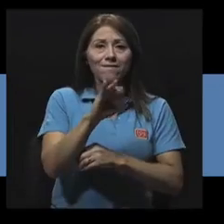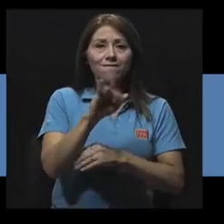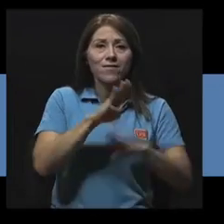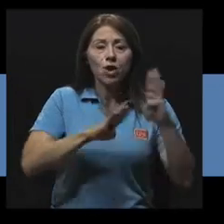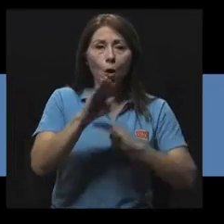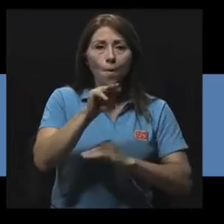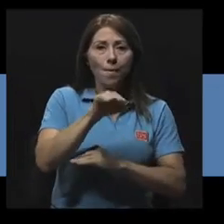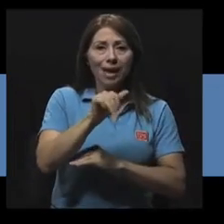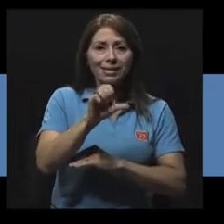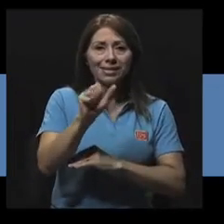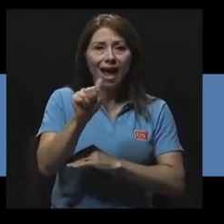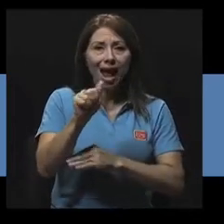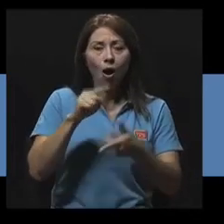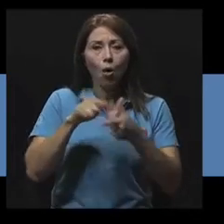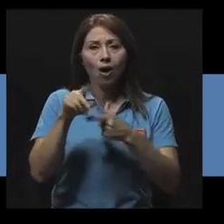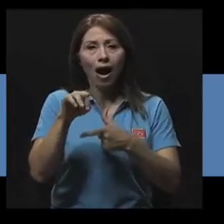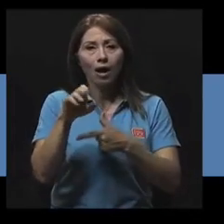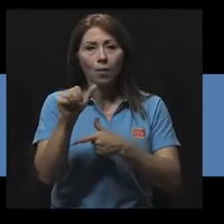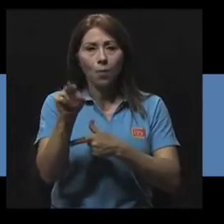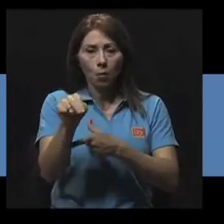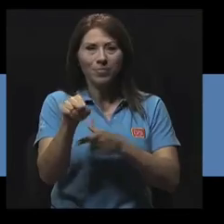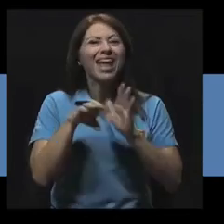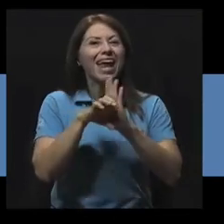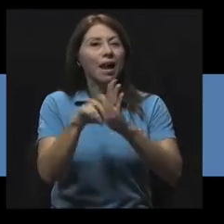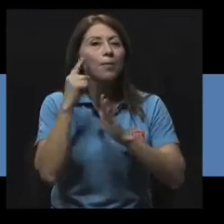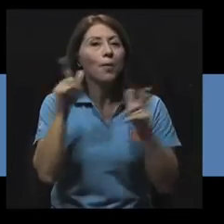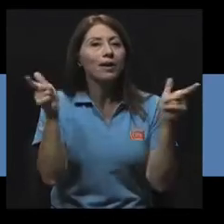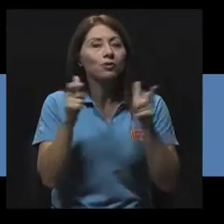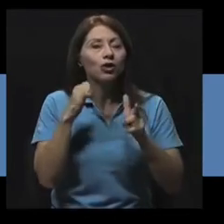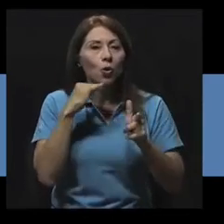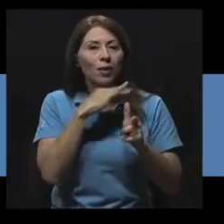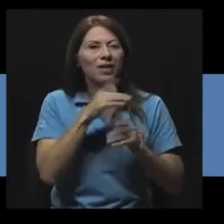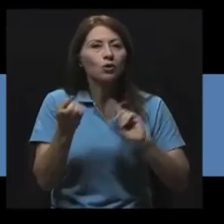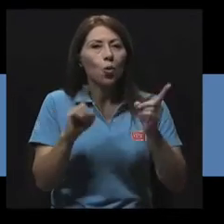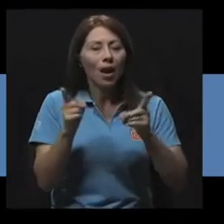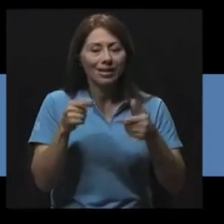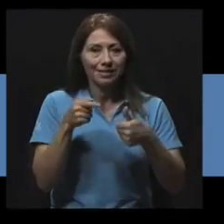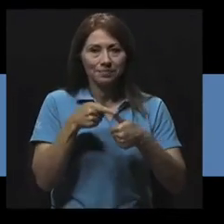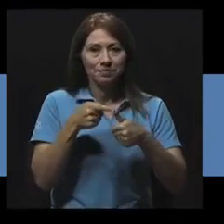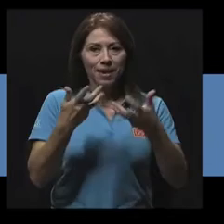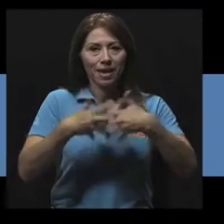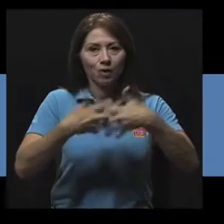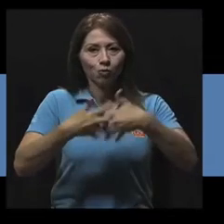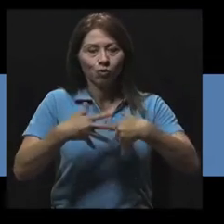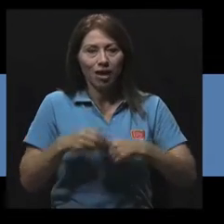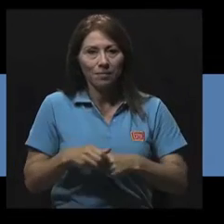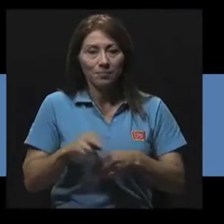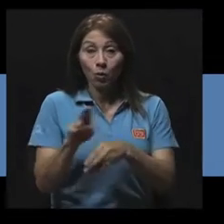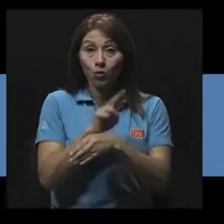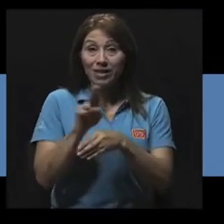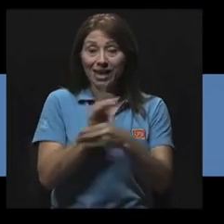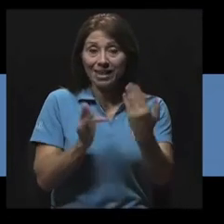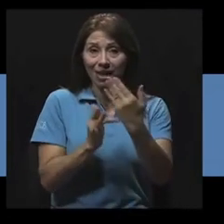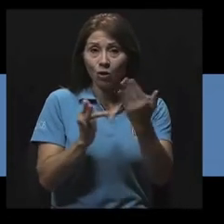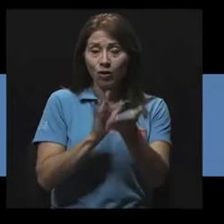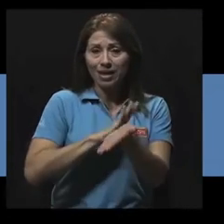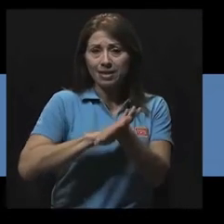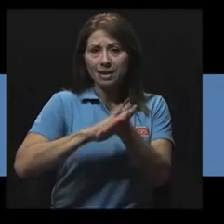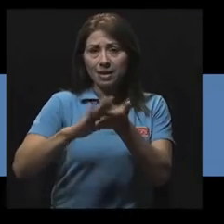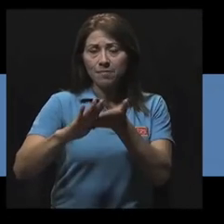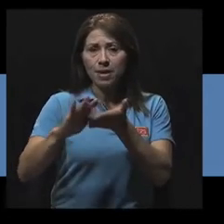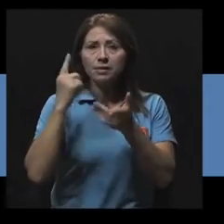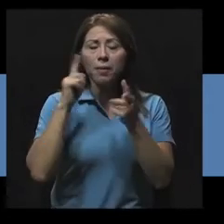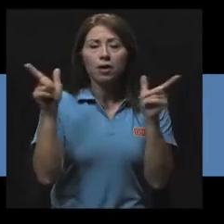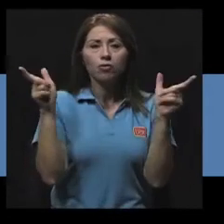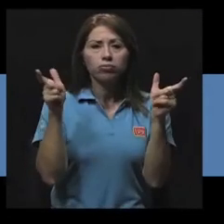que permiten reducir la contaminación del aire son los siguientes. En la industria, utilizar tecnologías limpias que reduzcan las